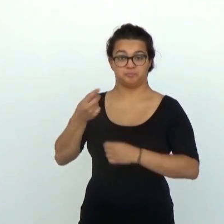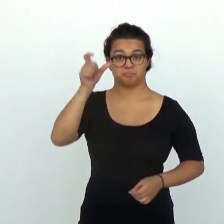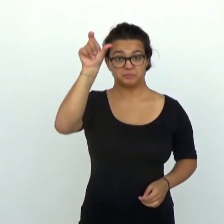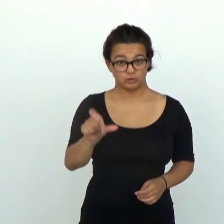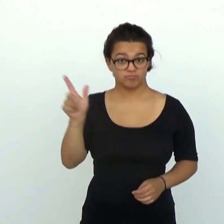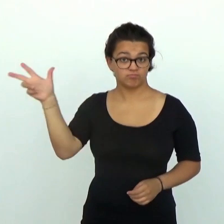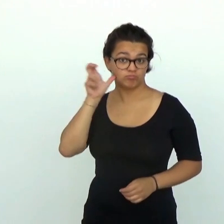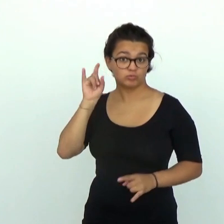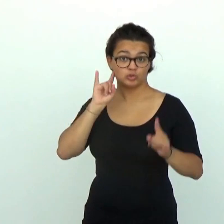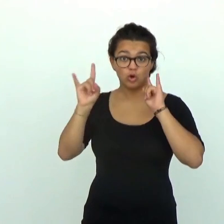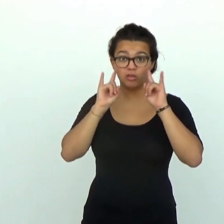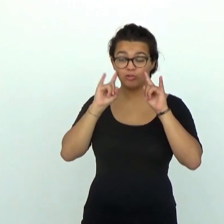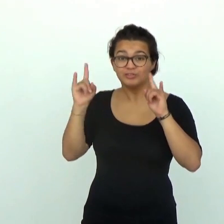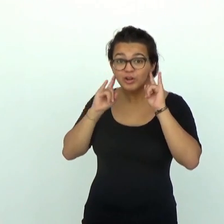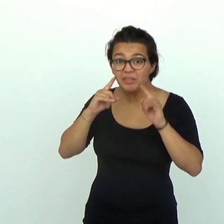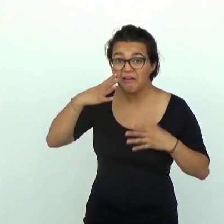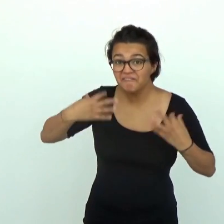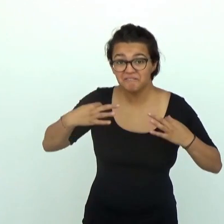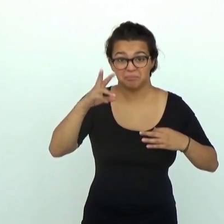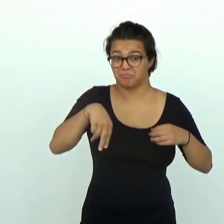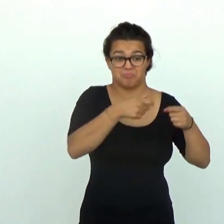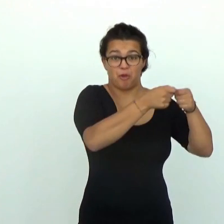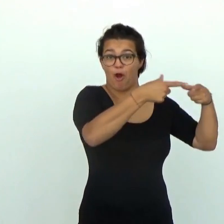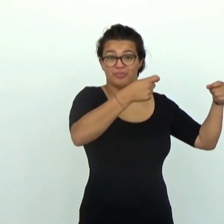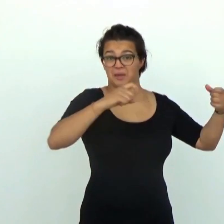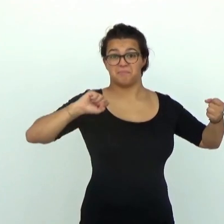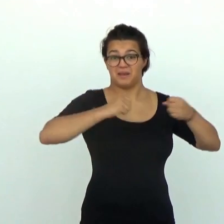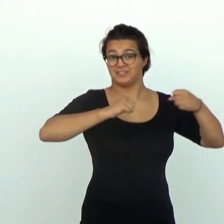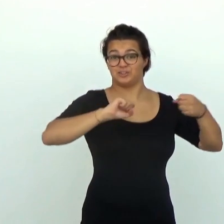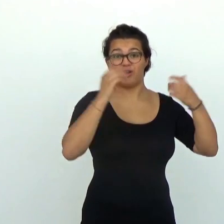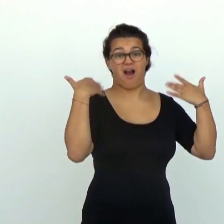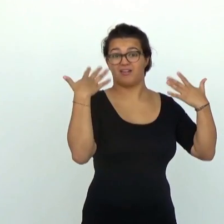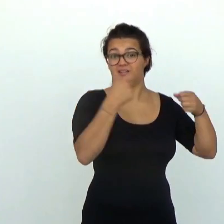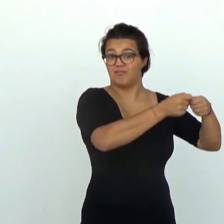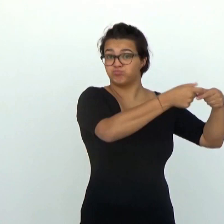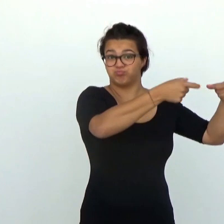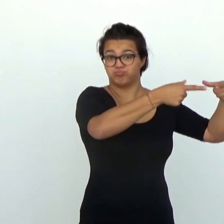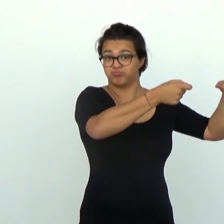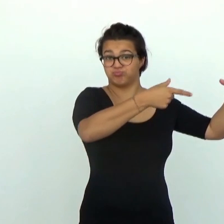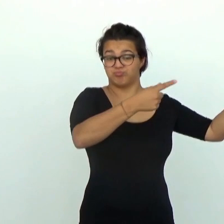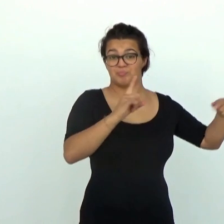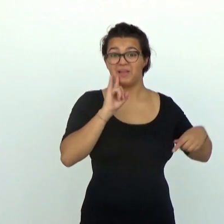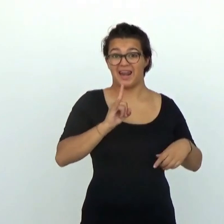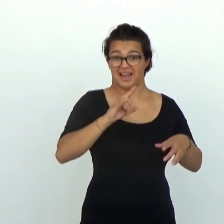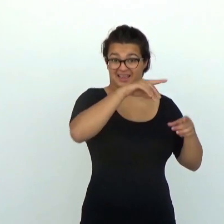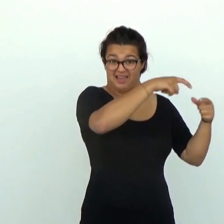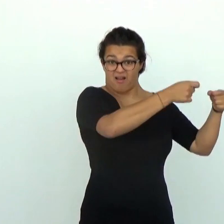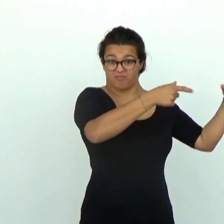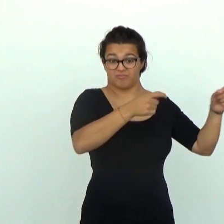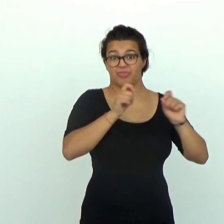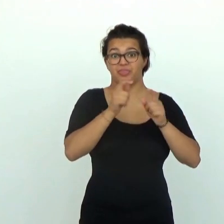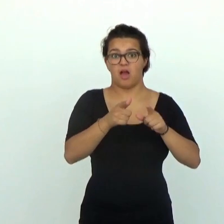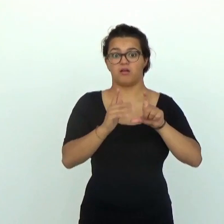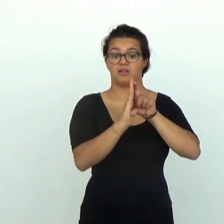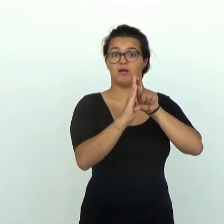oye un sonido, que no es sino un estímulo mecánico, es una onda de presión que se propaga por el aire. La energía acústica hace que la membrana